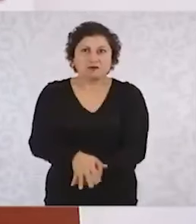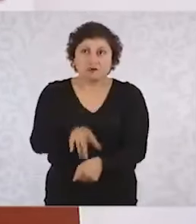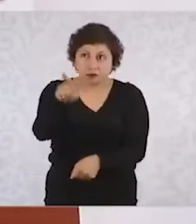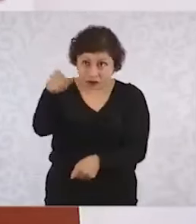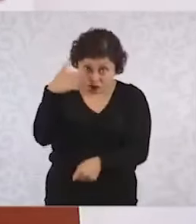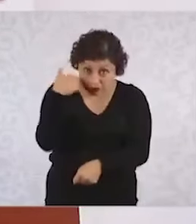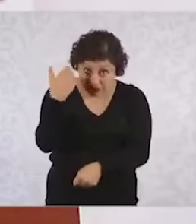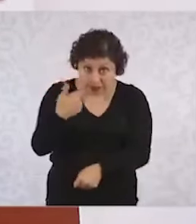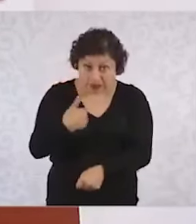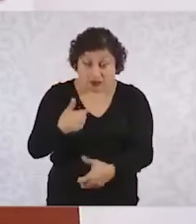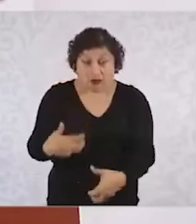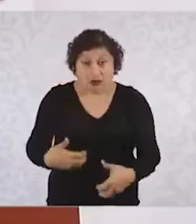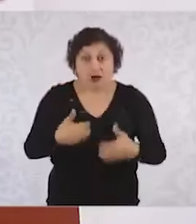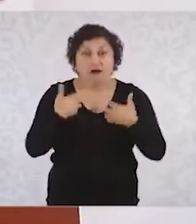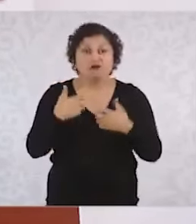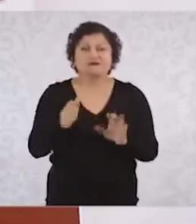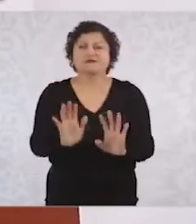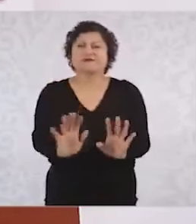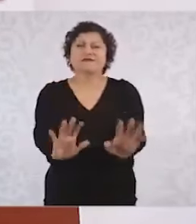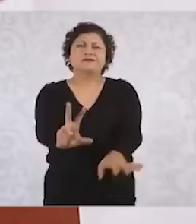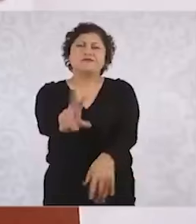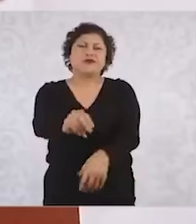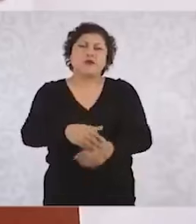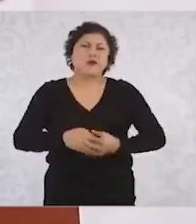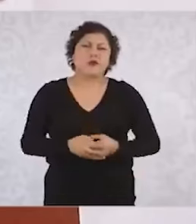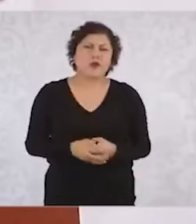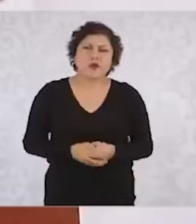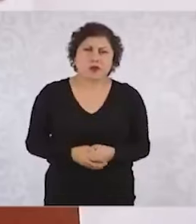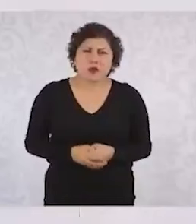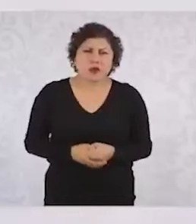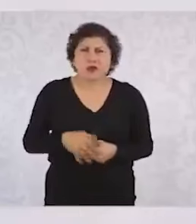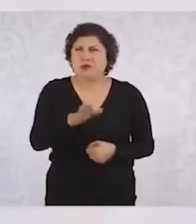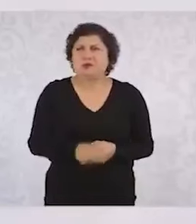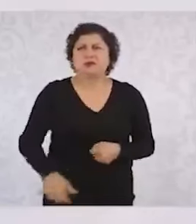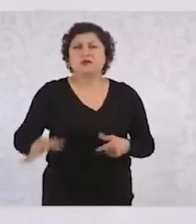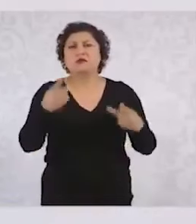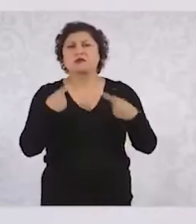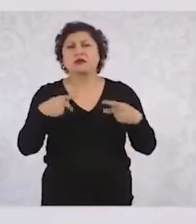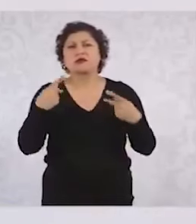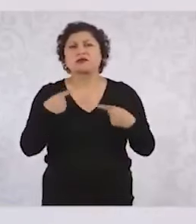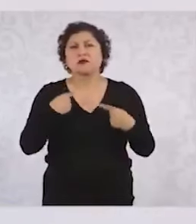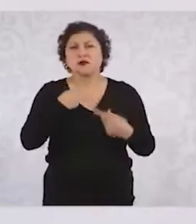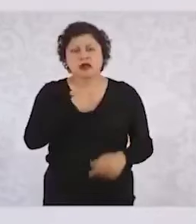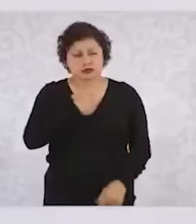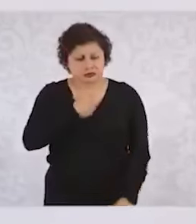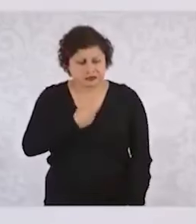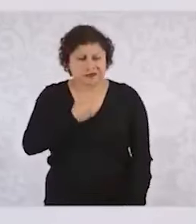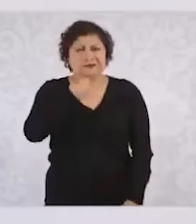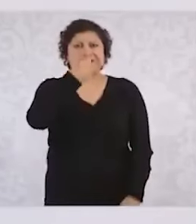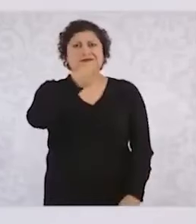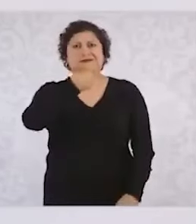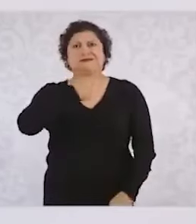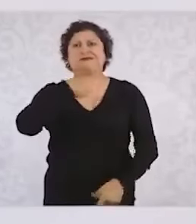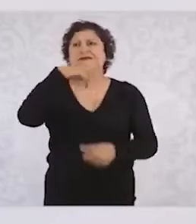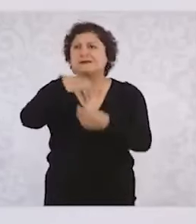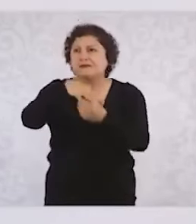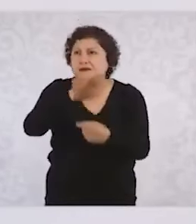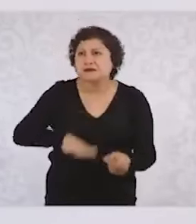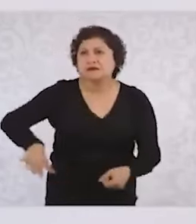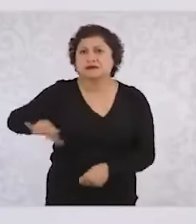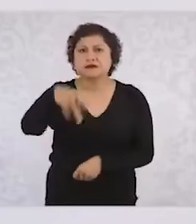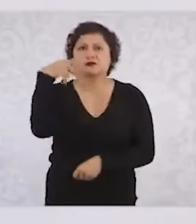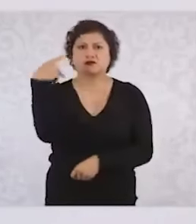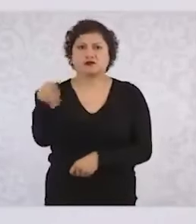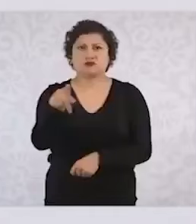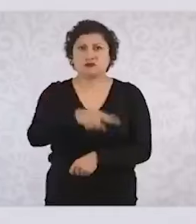La presidenta fue electa por el pueblo de México. Los diputados, diputadas, senadores, senadoras, fueron electas por